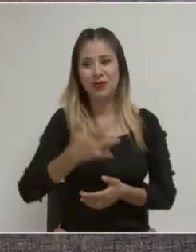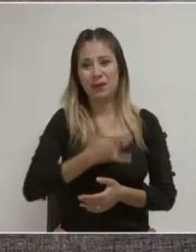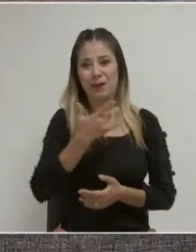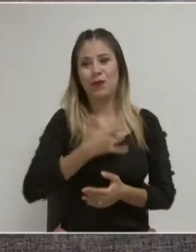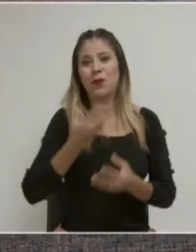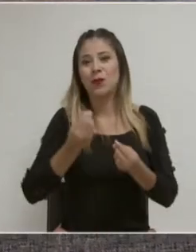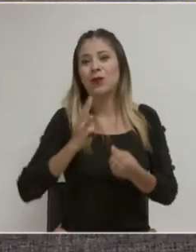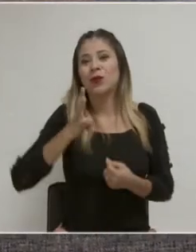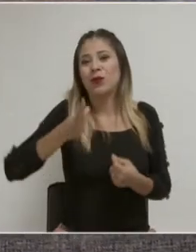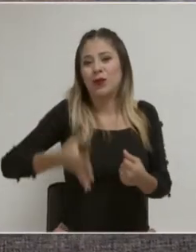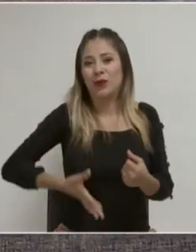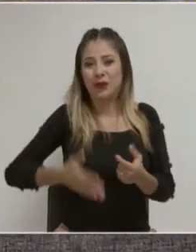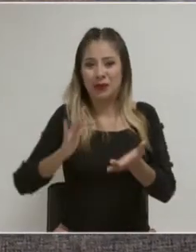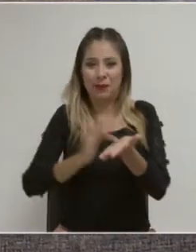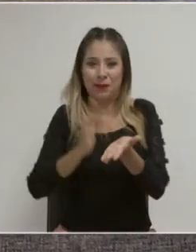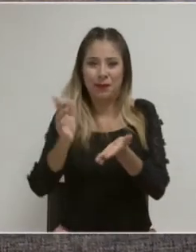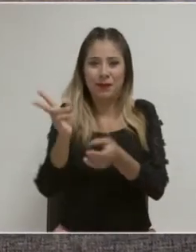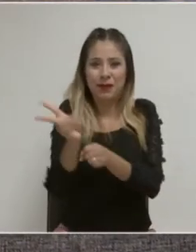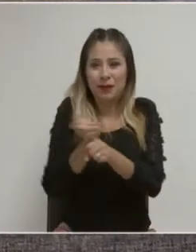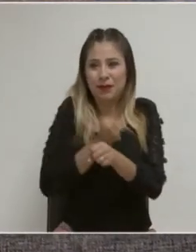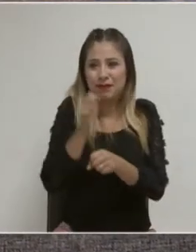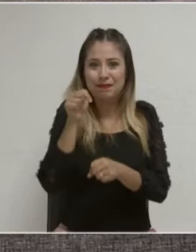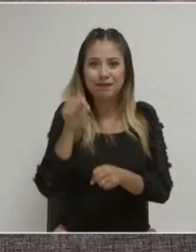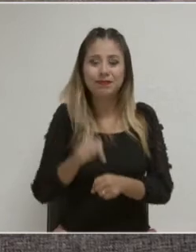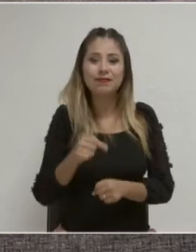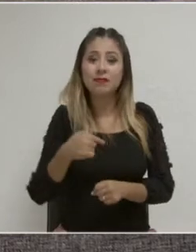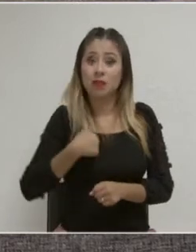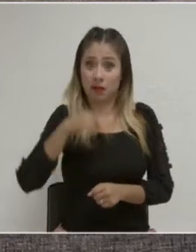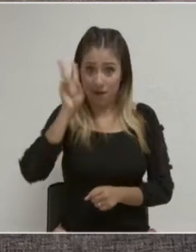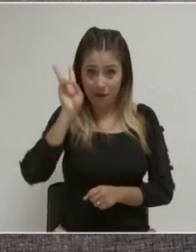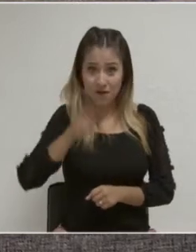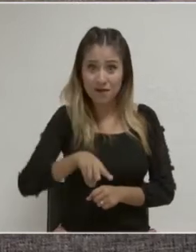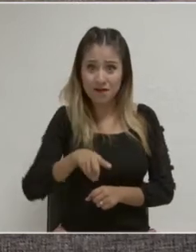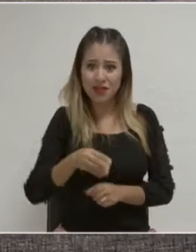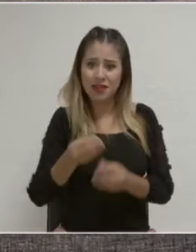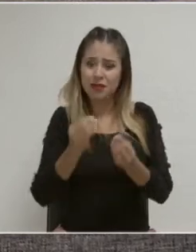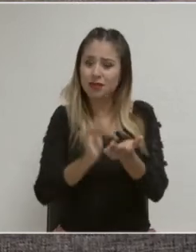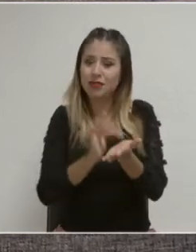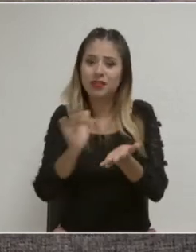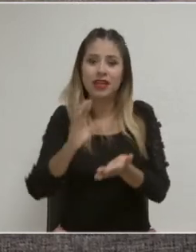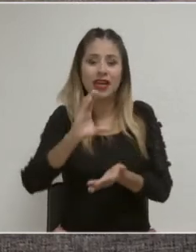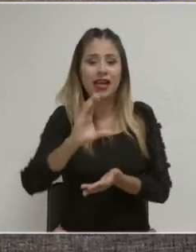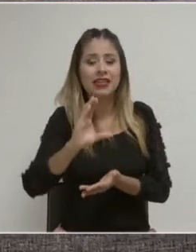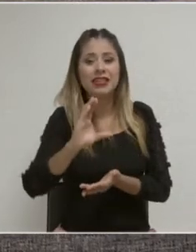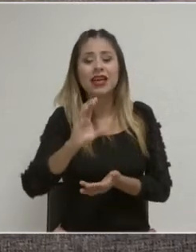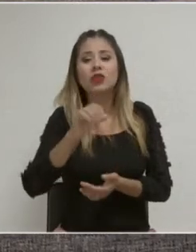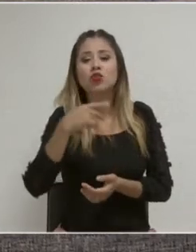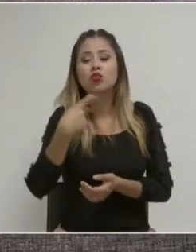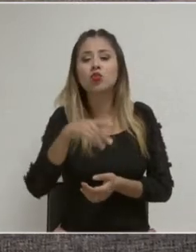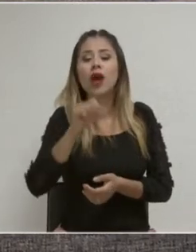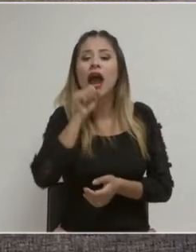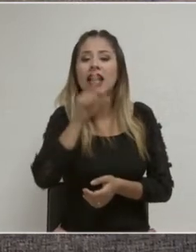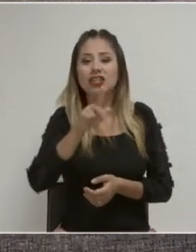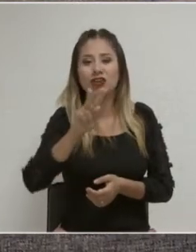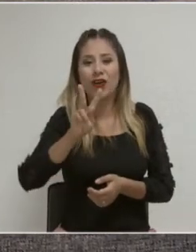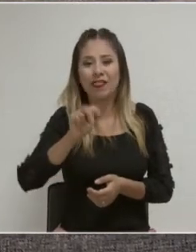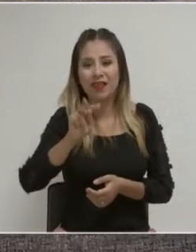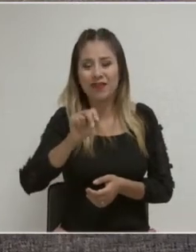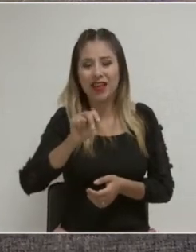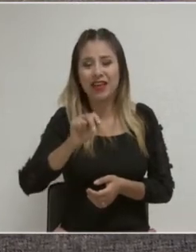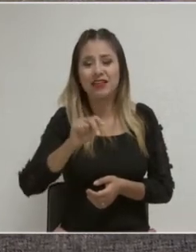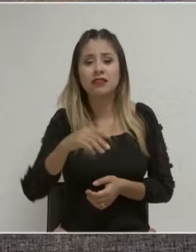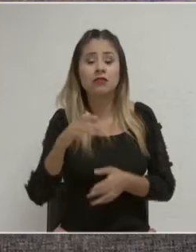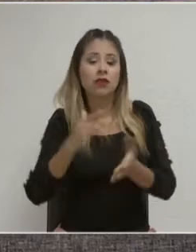de esta invitación. Y de verdad, mi reconocimiento de Canal 7 y de todo lo que está haciendo por abrir estos espacios